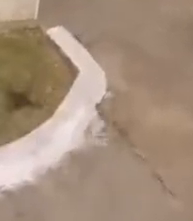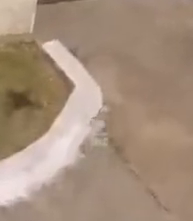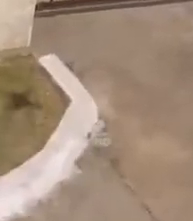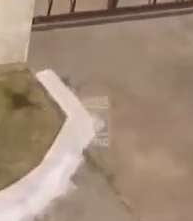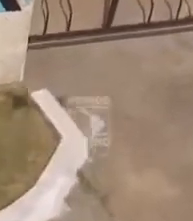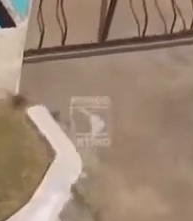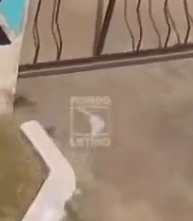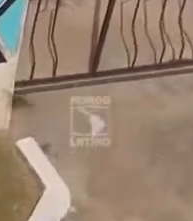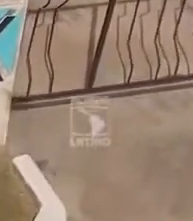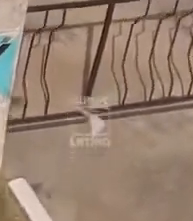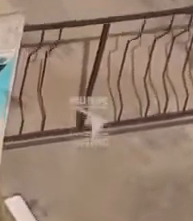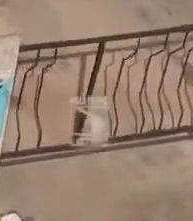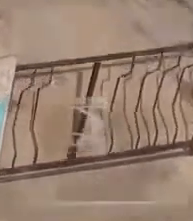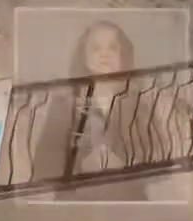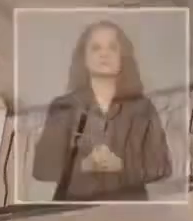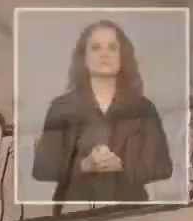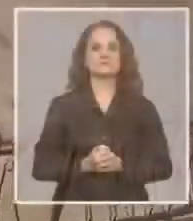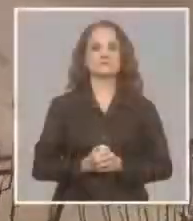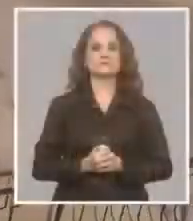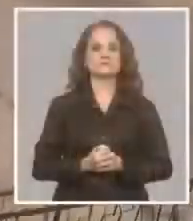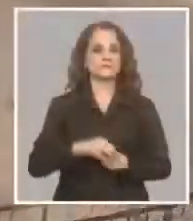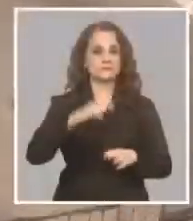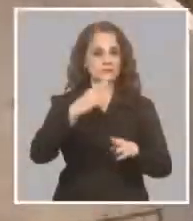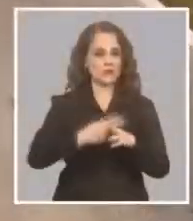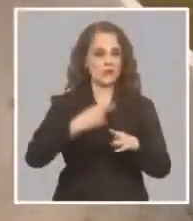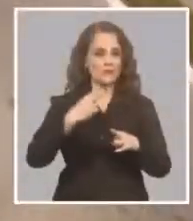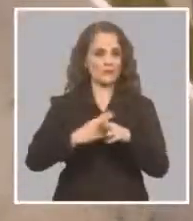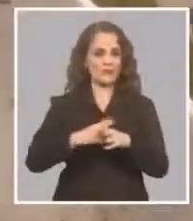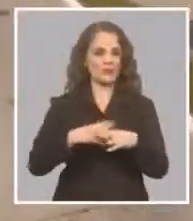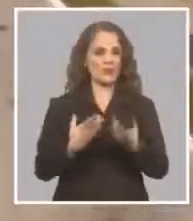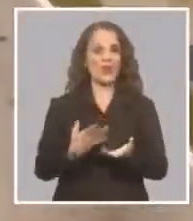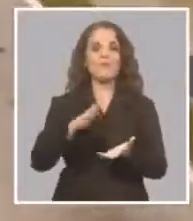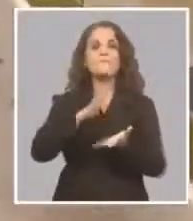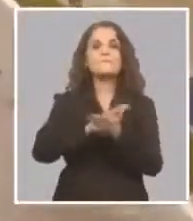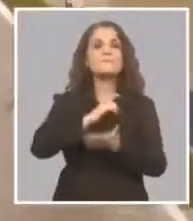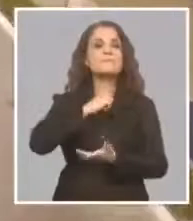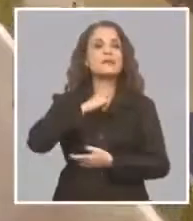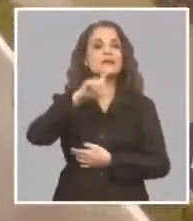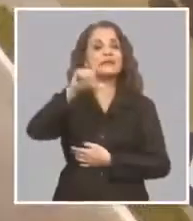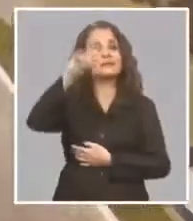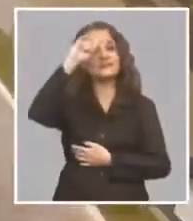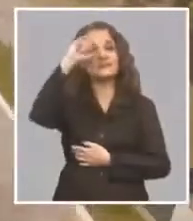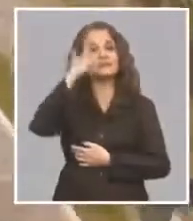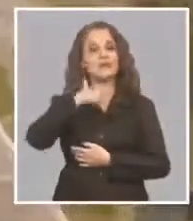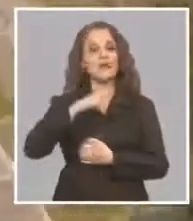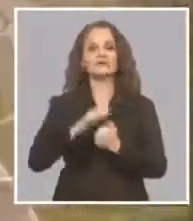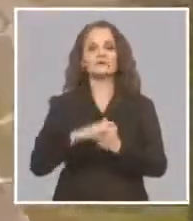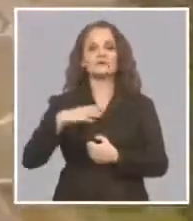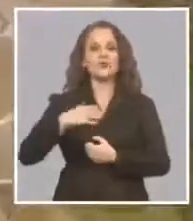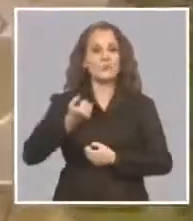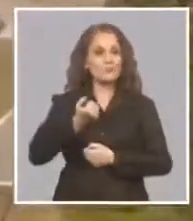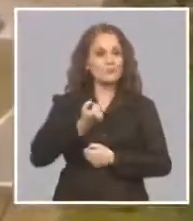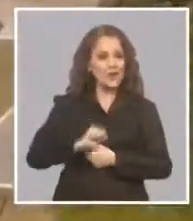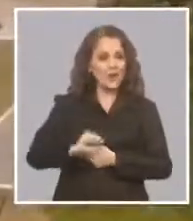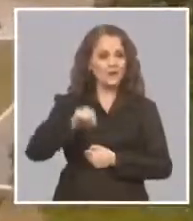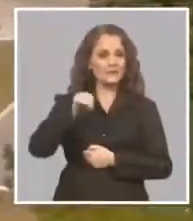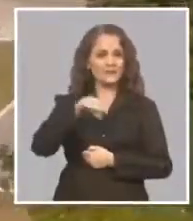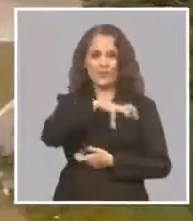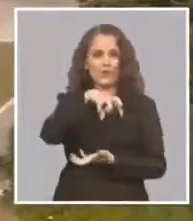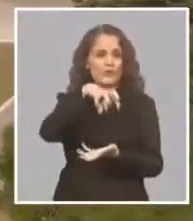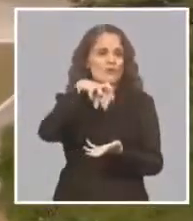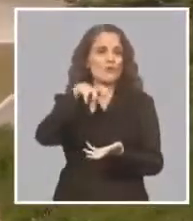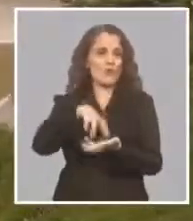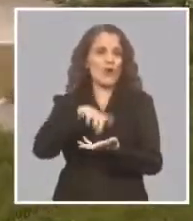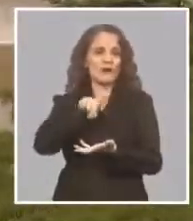Música Mi nombre es Melisa Méndez González Nací en San Antonio de los Baños pero soy natural de Alquizar